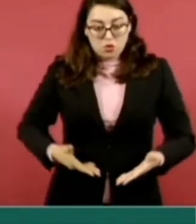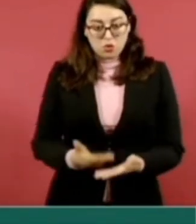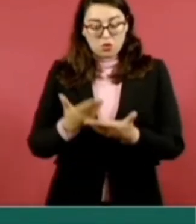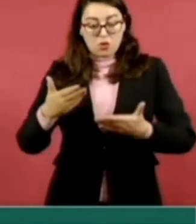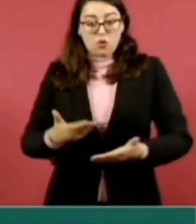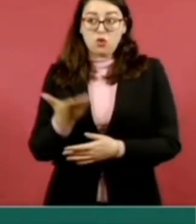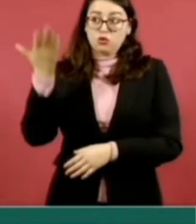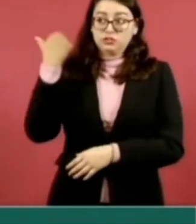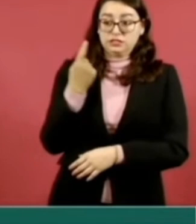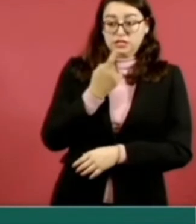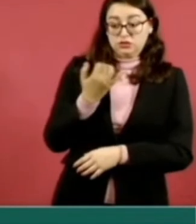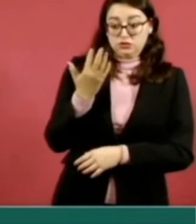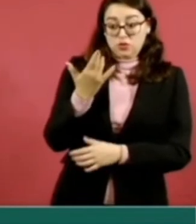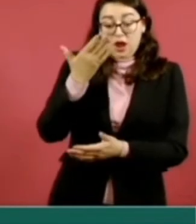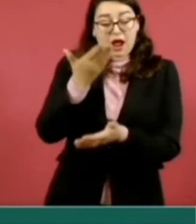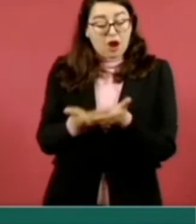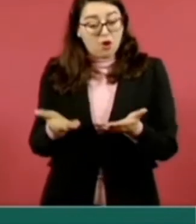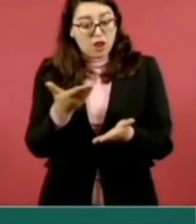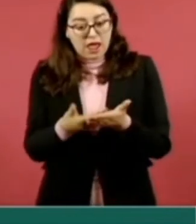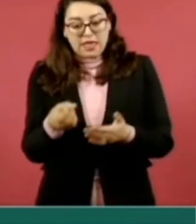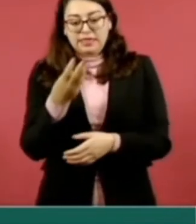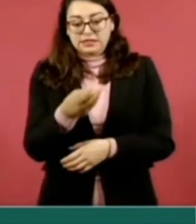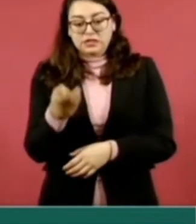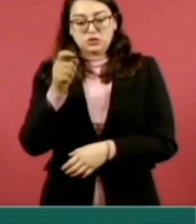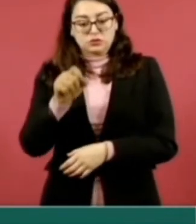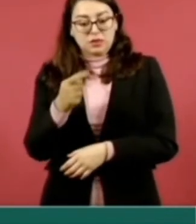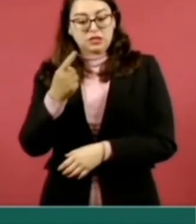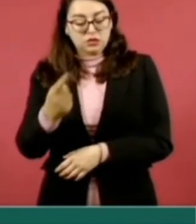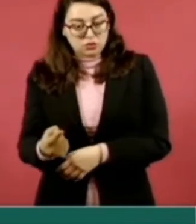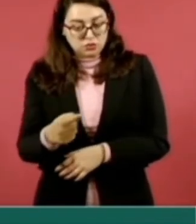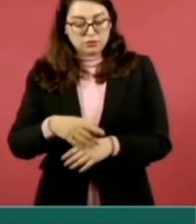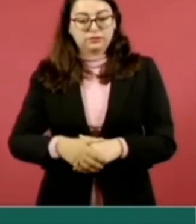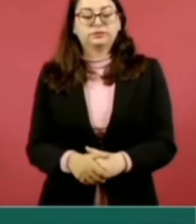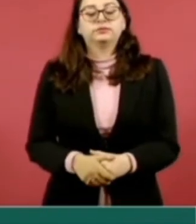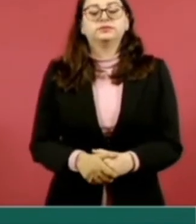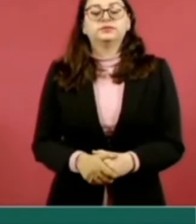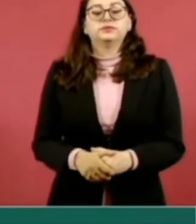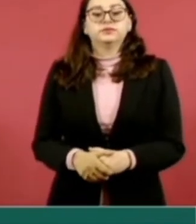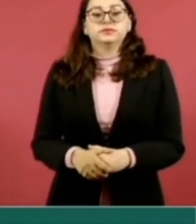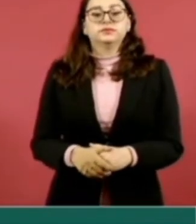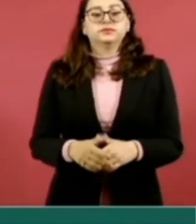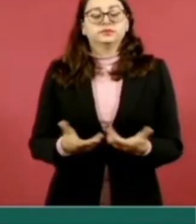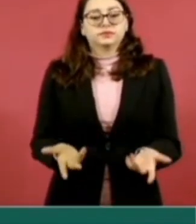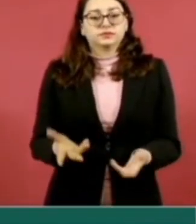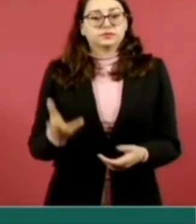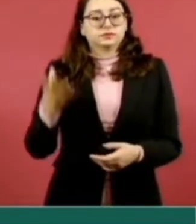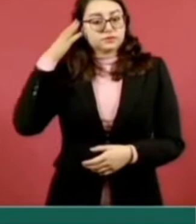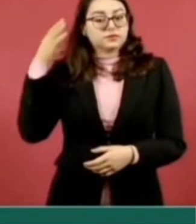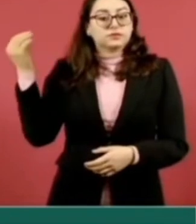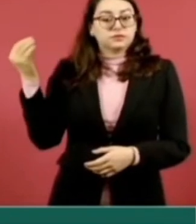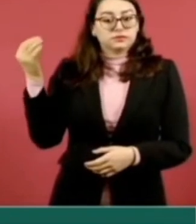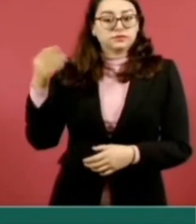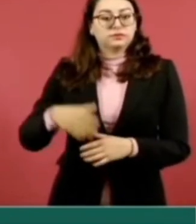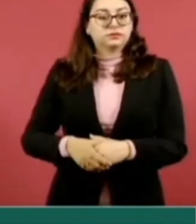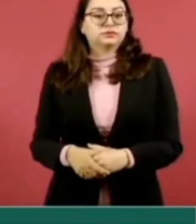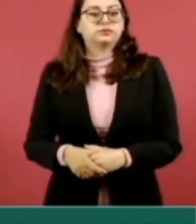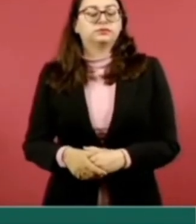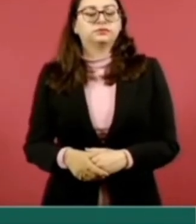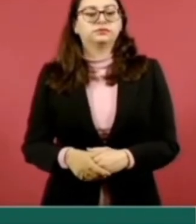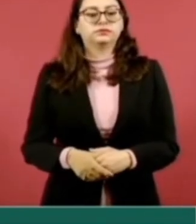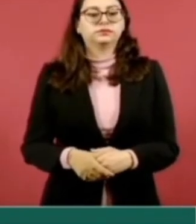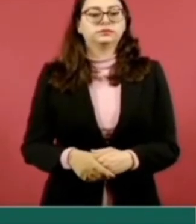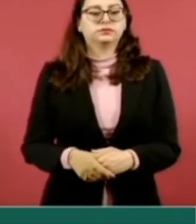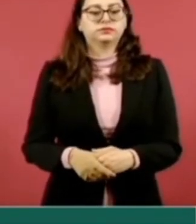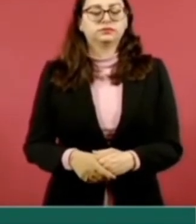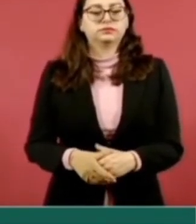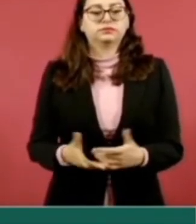de 158 a 321 en promedio mensual. También en el estado de Colima podemos ver las inversiones